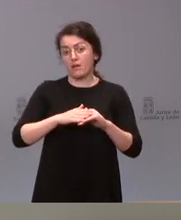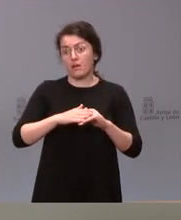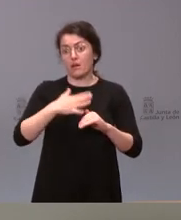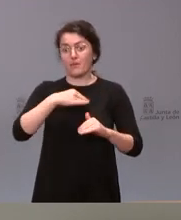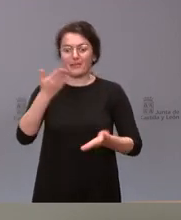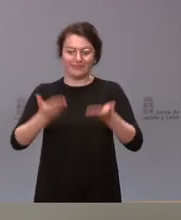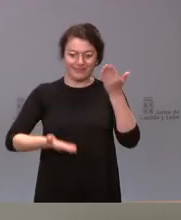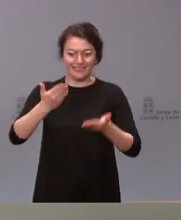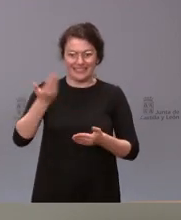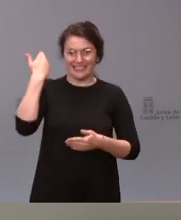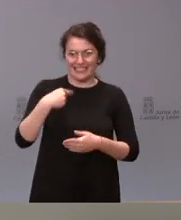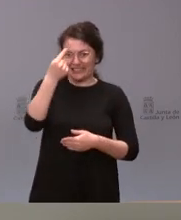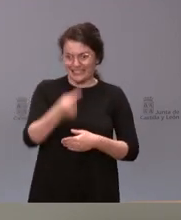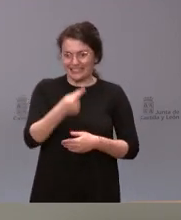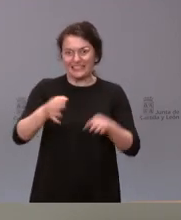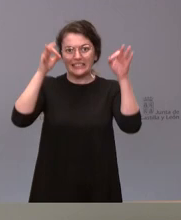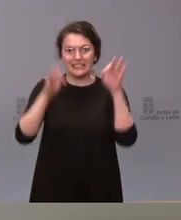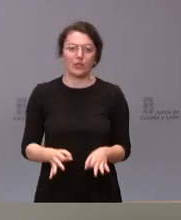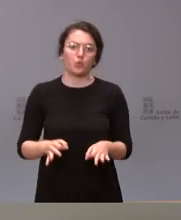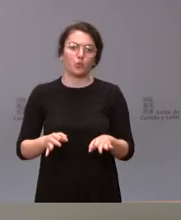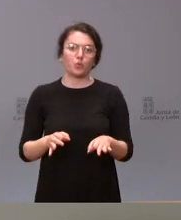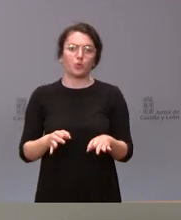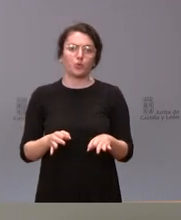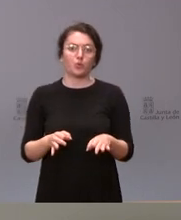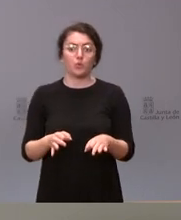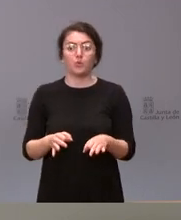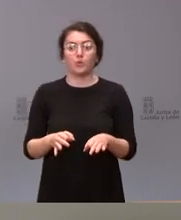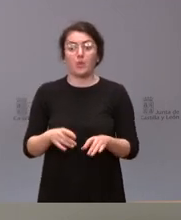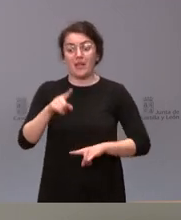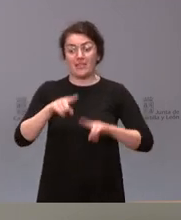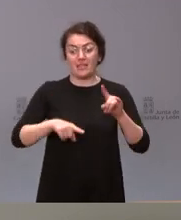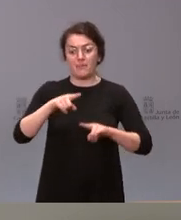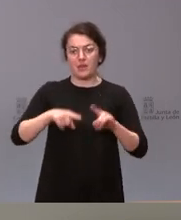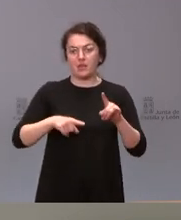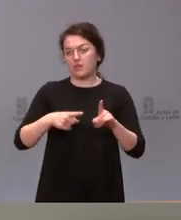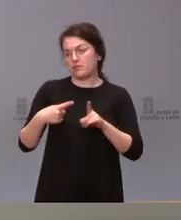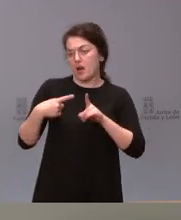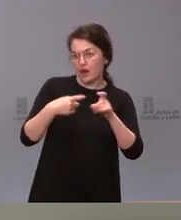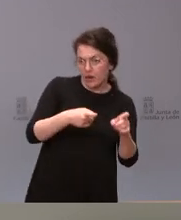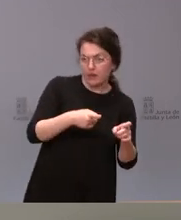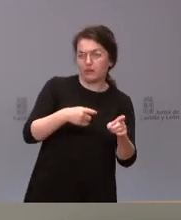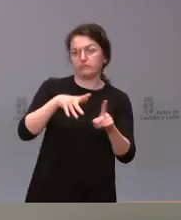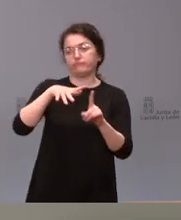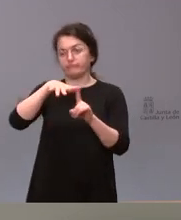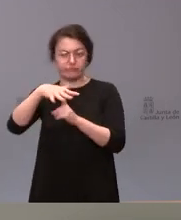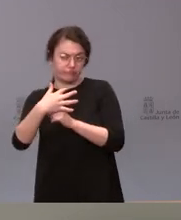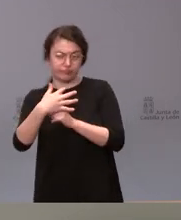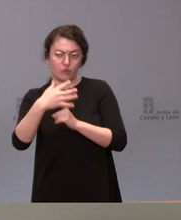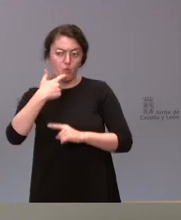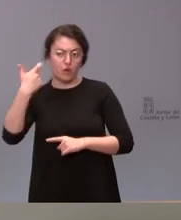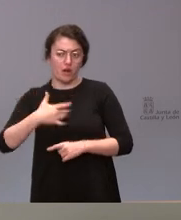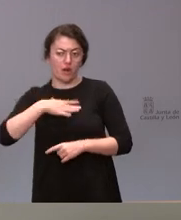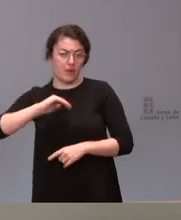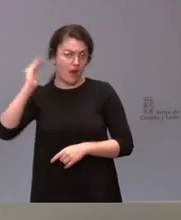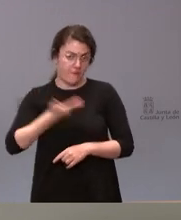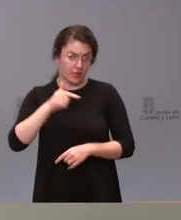a medida que la intensidad o la duración de la guerra y de las circunstancias que les he relatado pues puedan afectar al contexto que